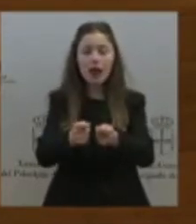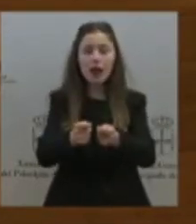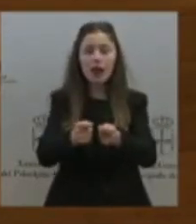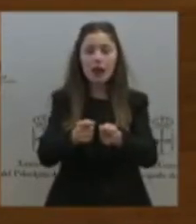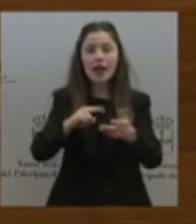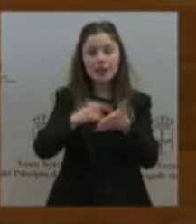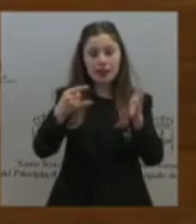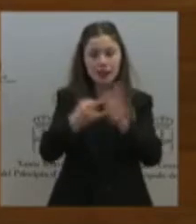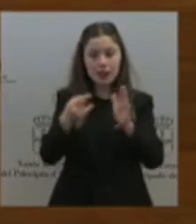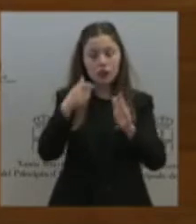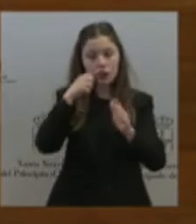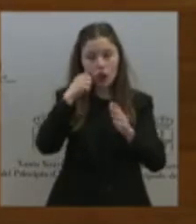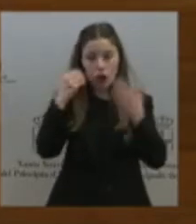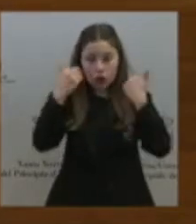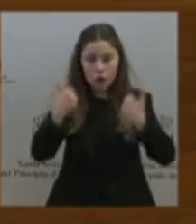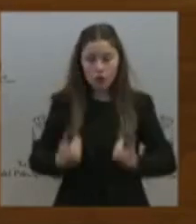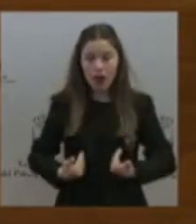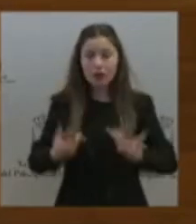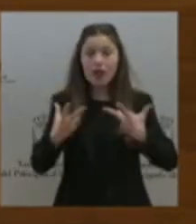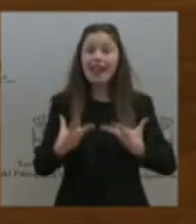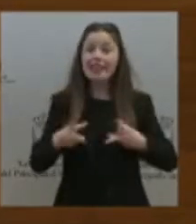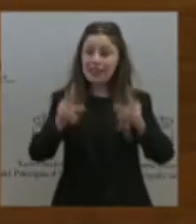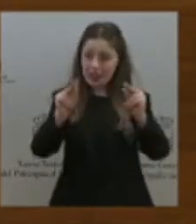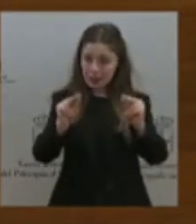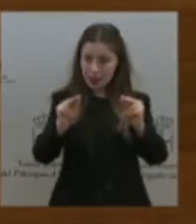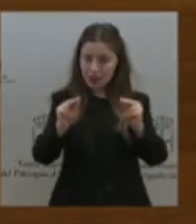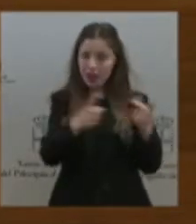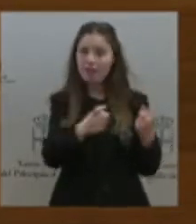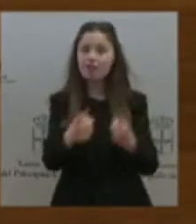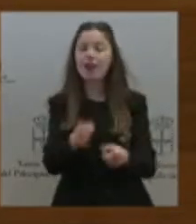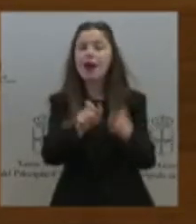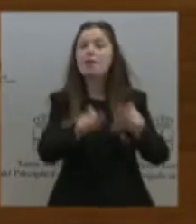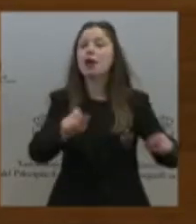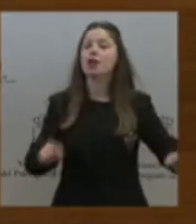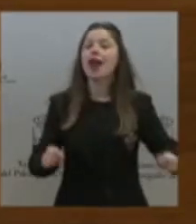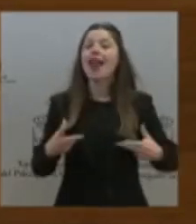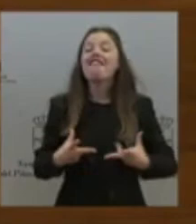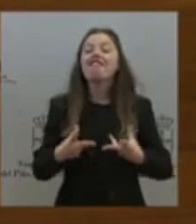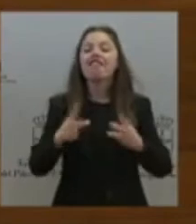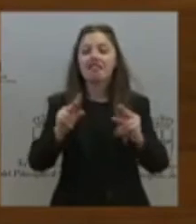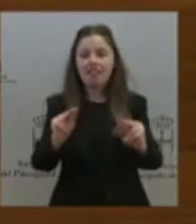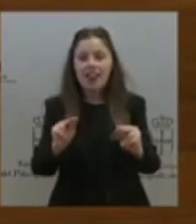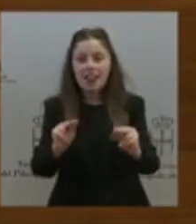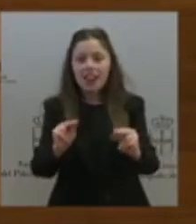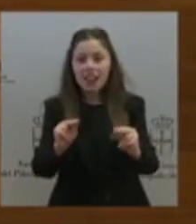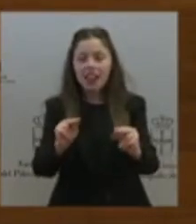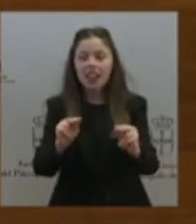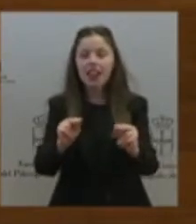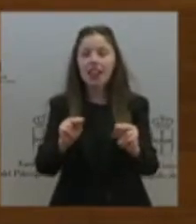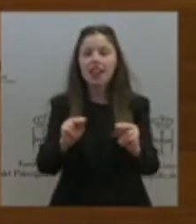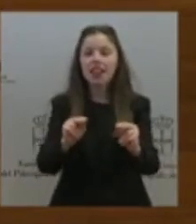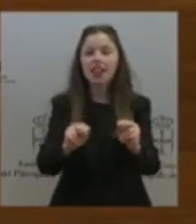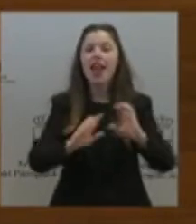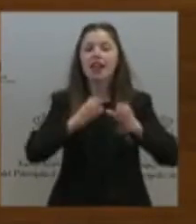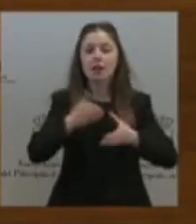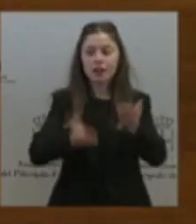con la escasez de personal, poner fin a la sobrecarga que soporten los equipos de valoración y acortar los tiempos de espera,